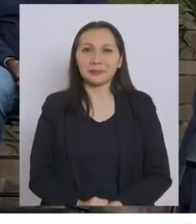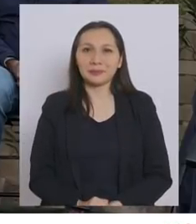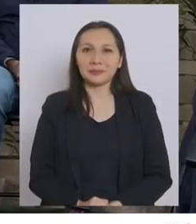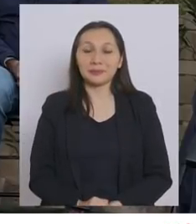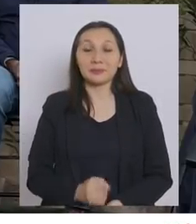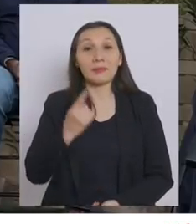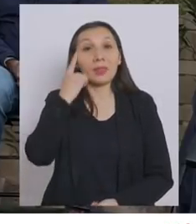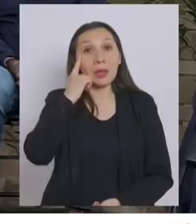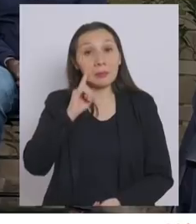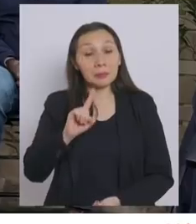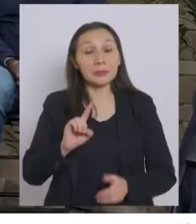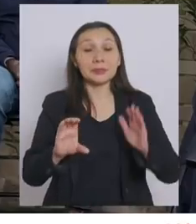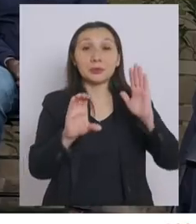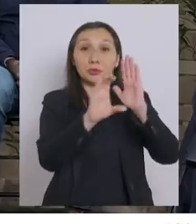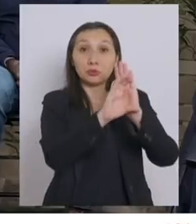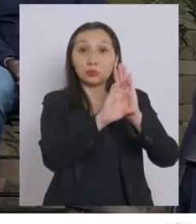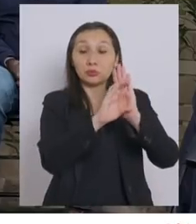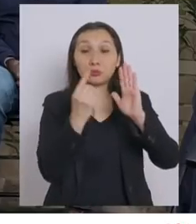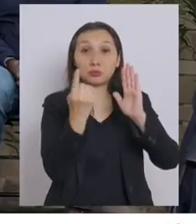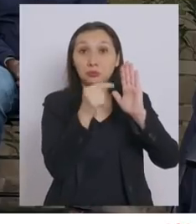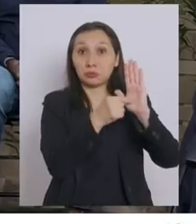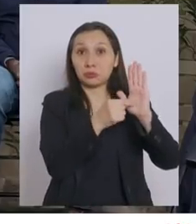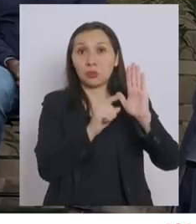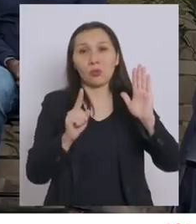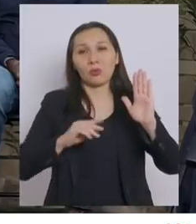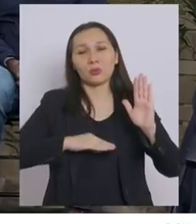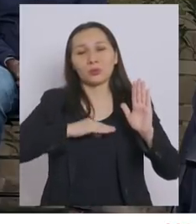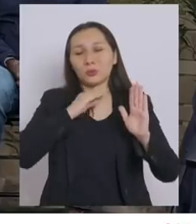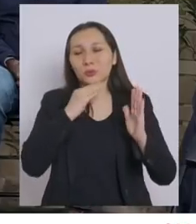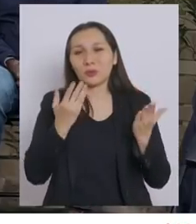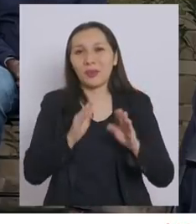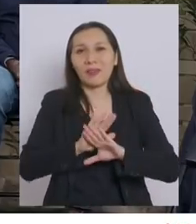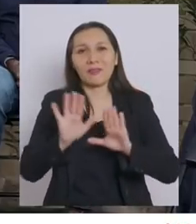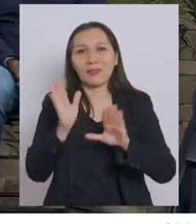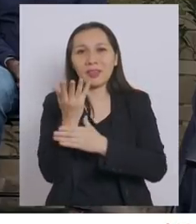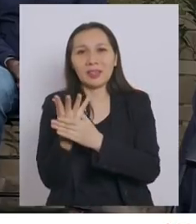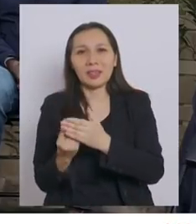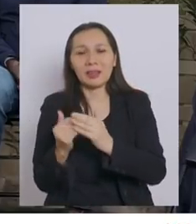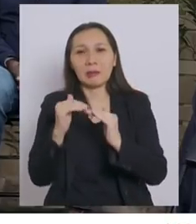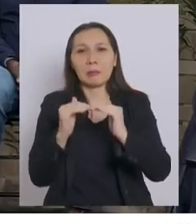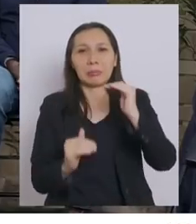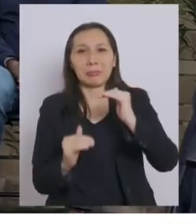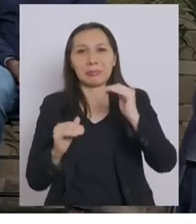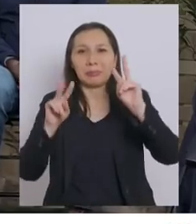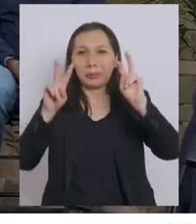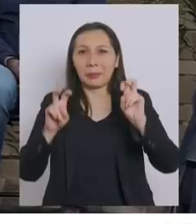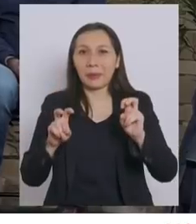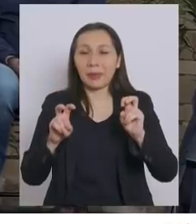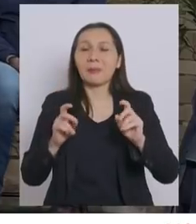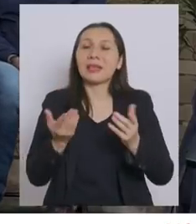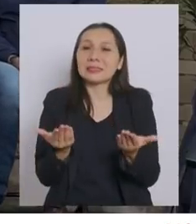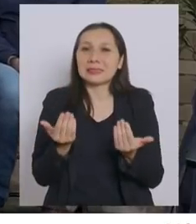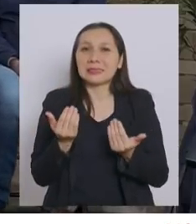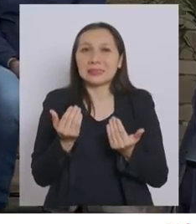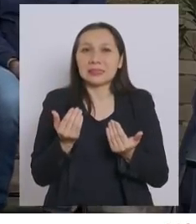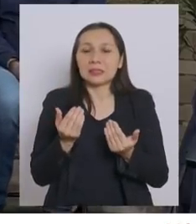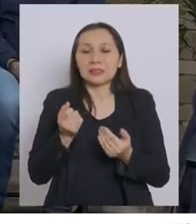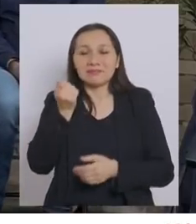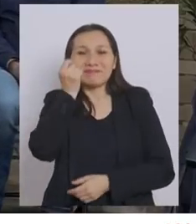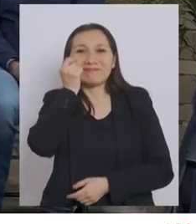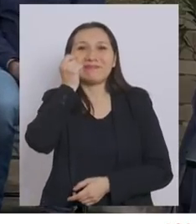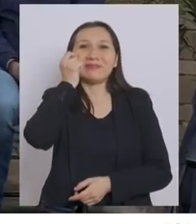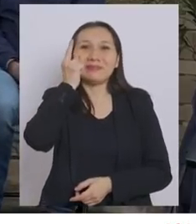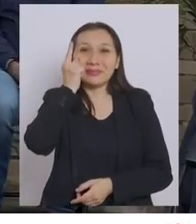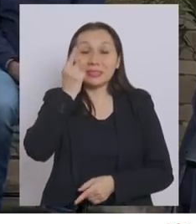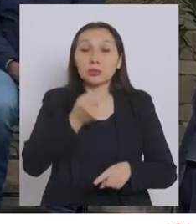Pero la constitución por sí sola no será suficiente para terminar con las inequidades estructurales. Es necesario comprender